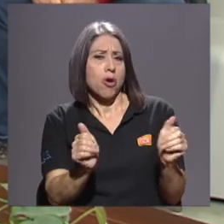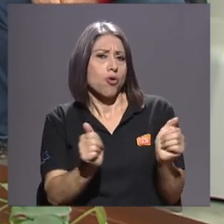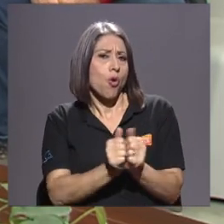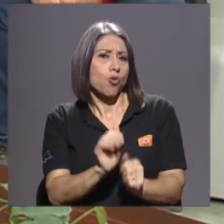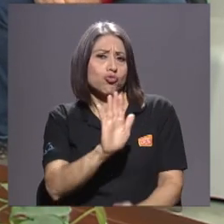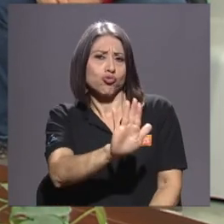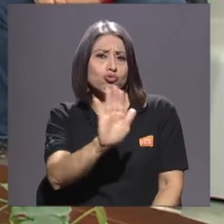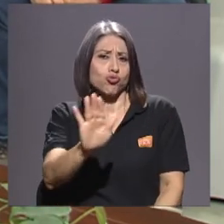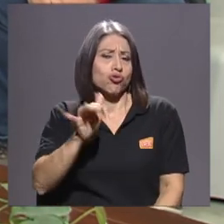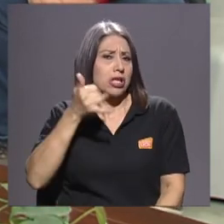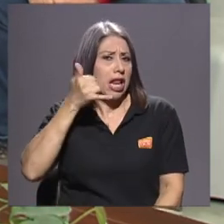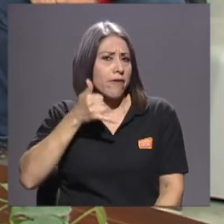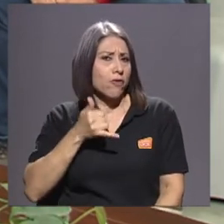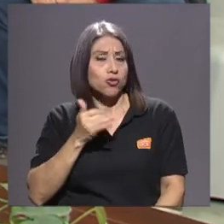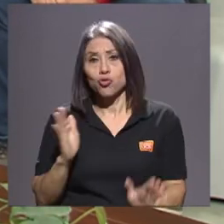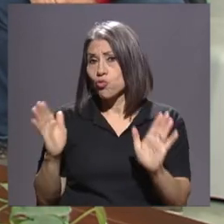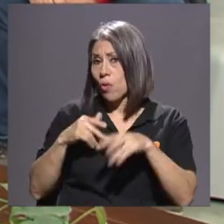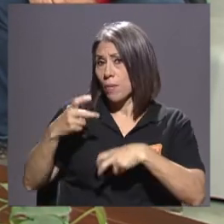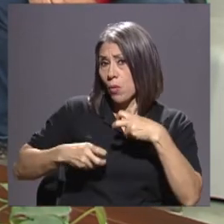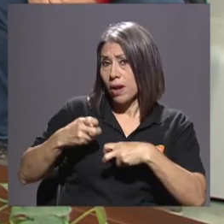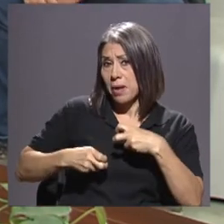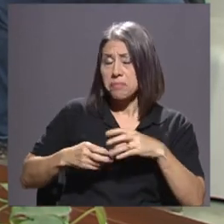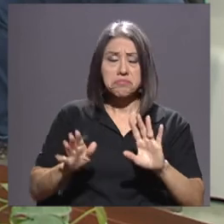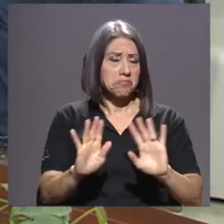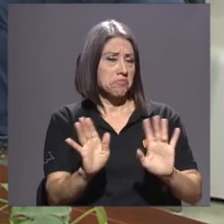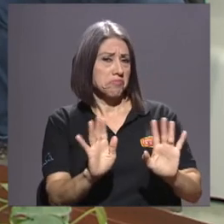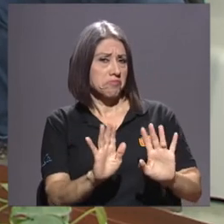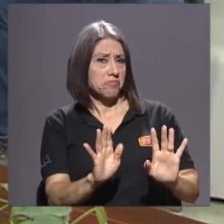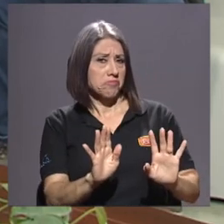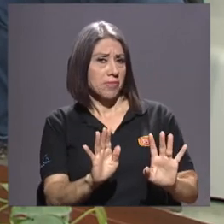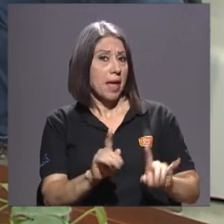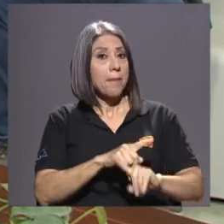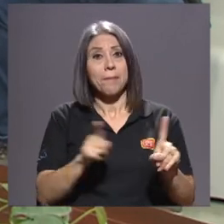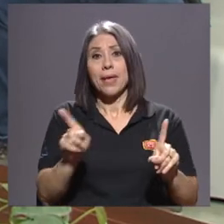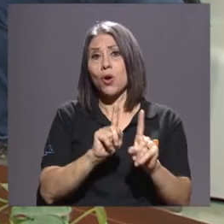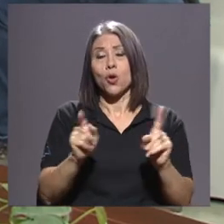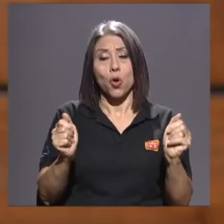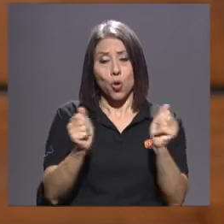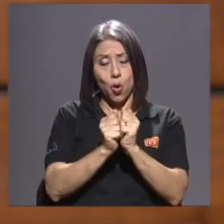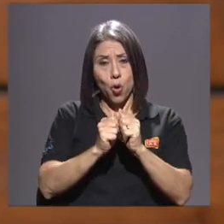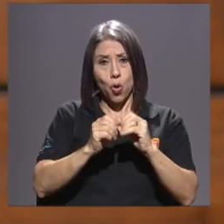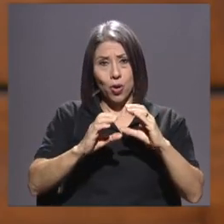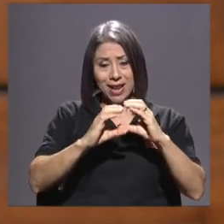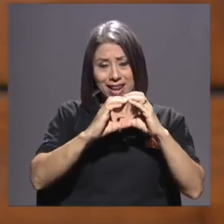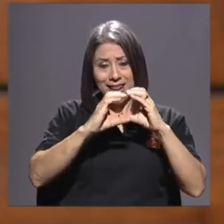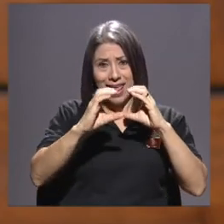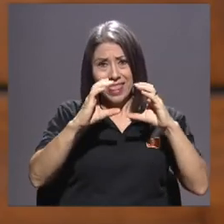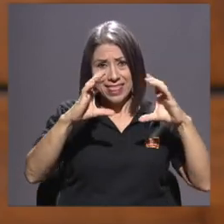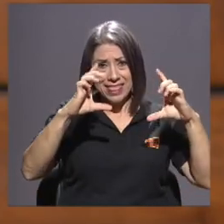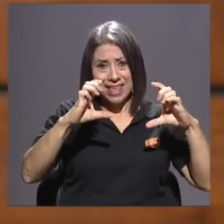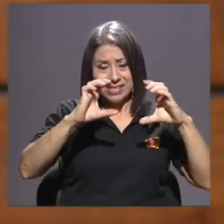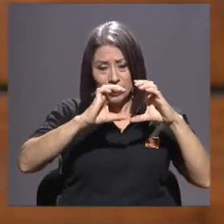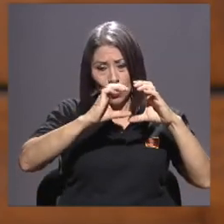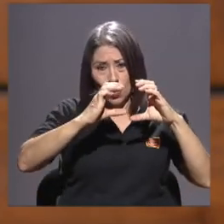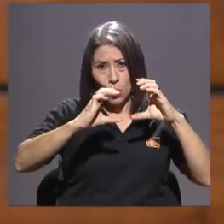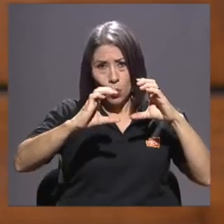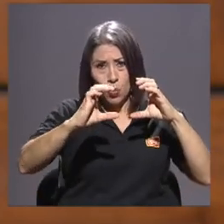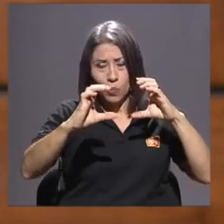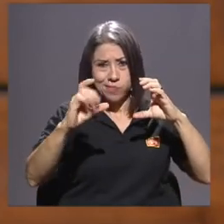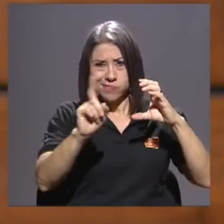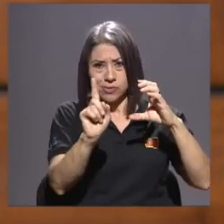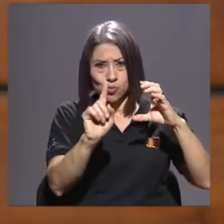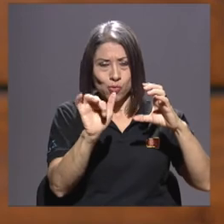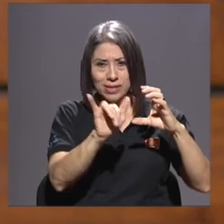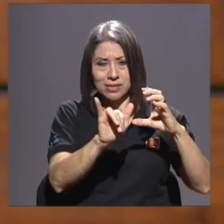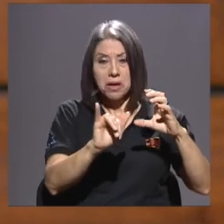no, pues no... No hay problema. Sí, son estas cámaras... Asuntos que no lleguen con lentes desmontadas y ese tipo de cosas. Reafirmando lo que decía